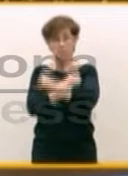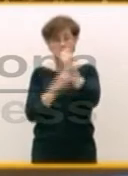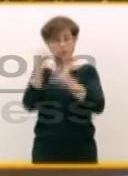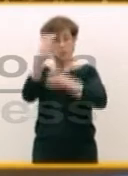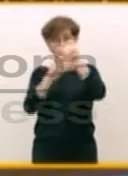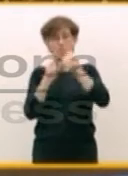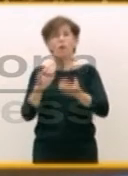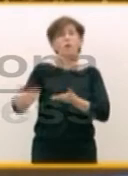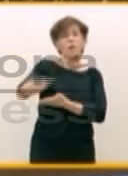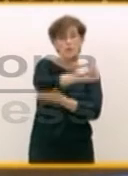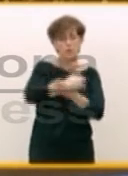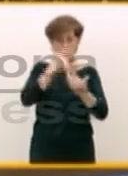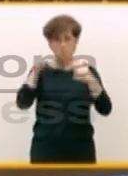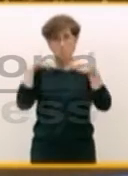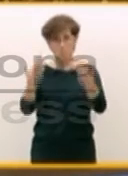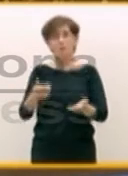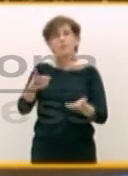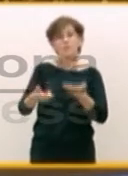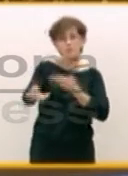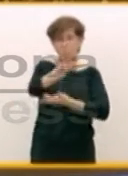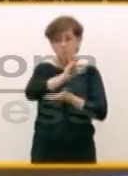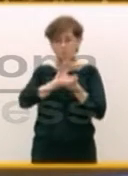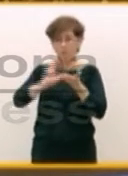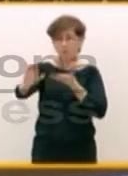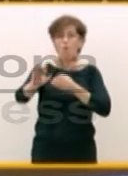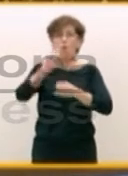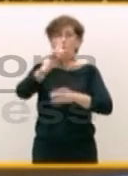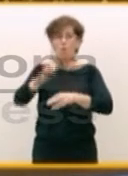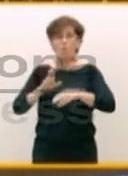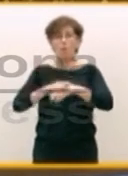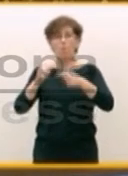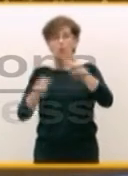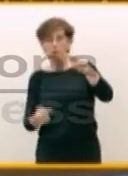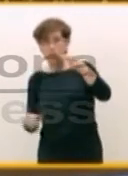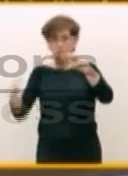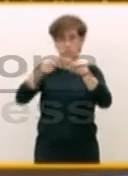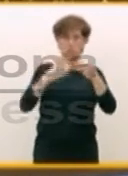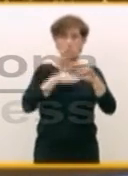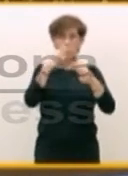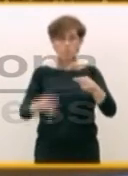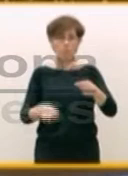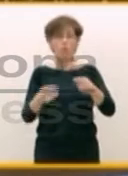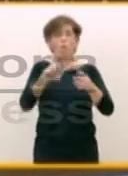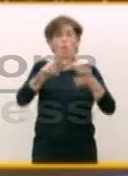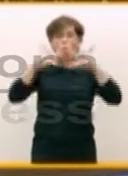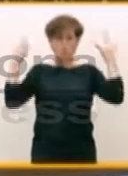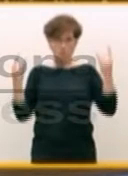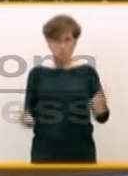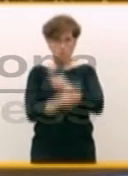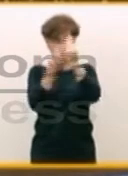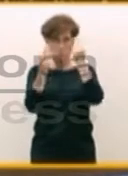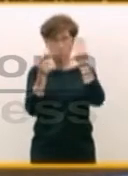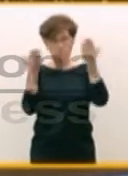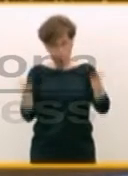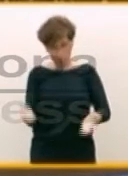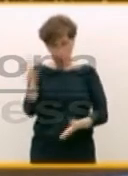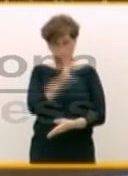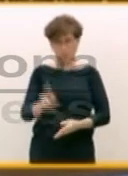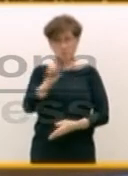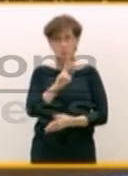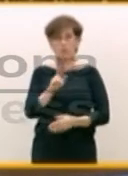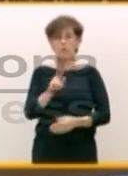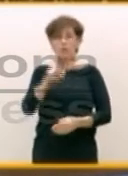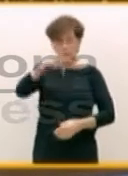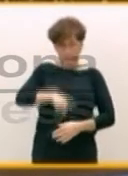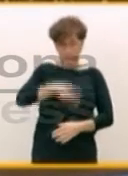ingresos y eso nos va a ayudar también a reducir el déficit y, por tanto, la deuda pública. Por tanto, insisto, vamos a estar los años 15 y